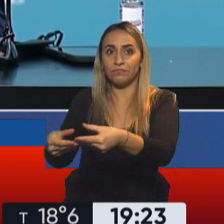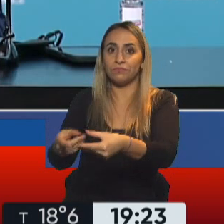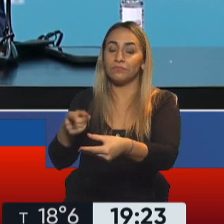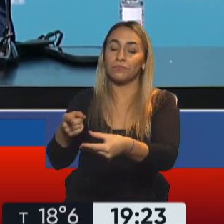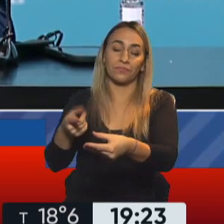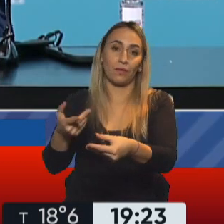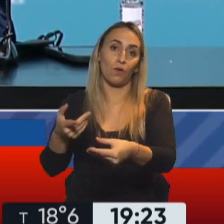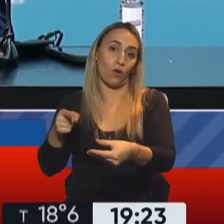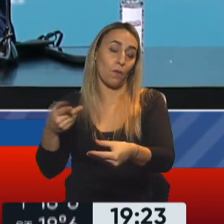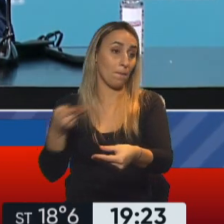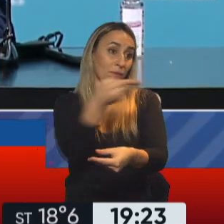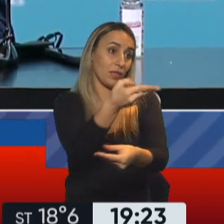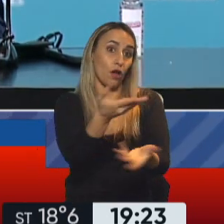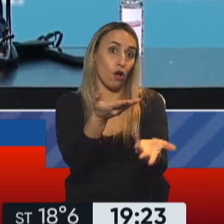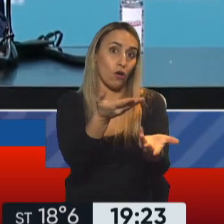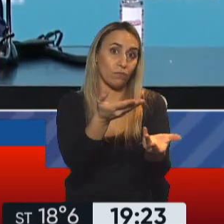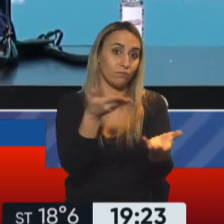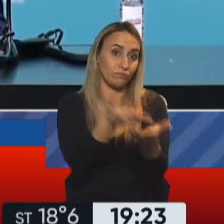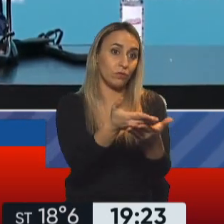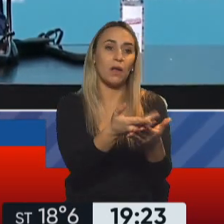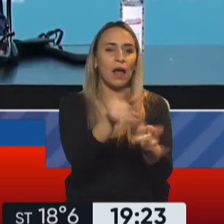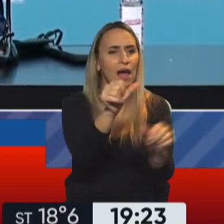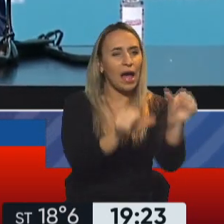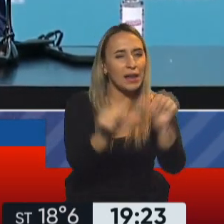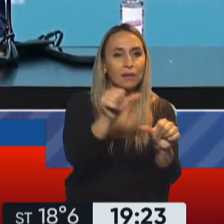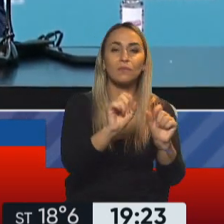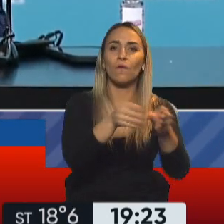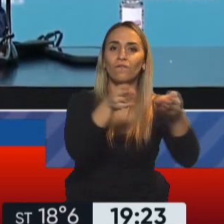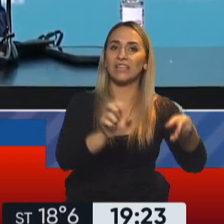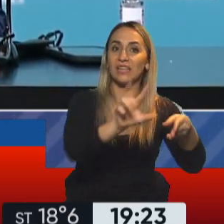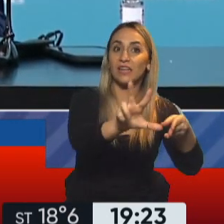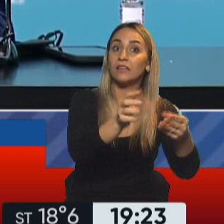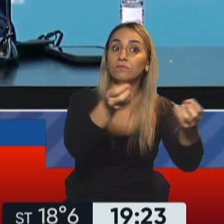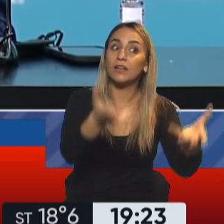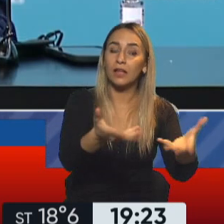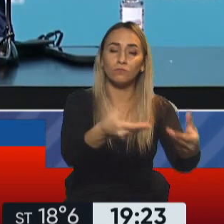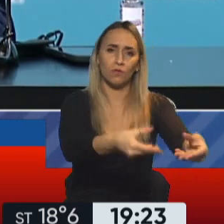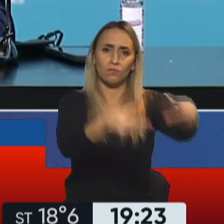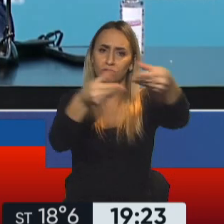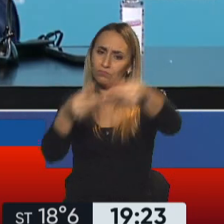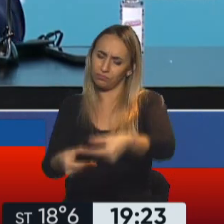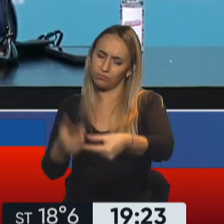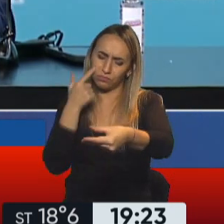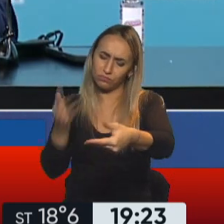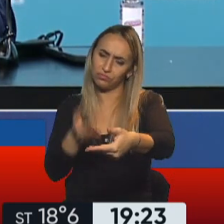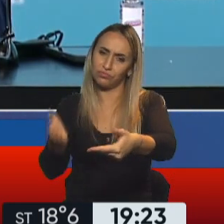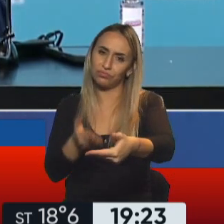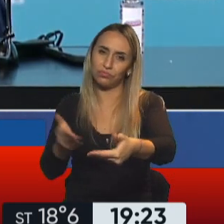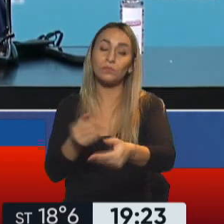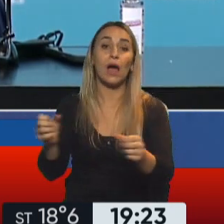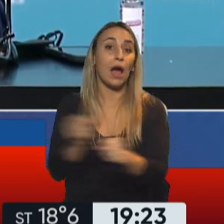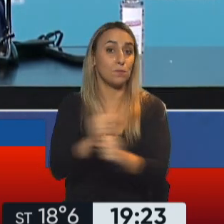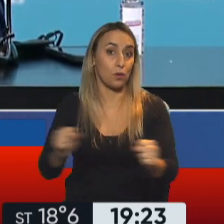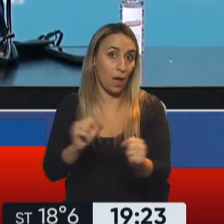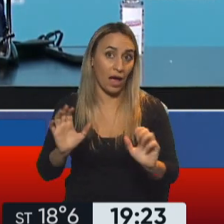se le solicitó vinculada con los estudios clínicos de fase 3 para obtener la aprobación de emergencia como han hecho las otras vacunas que están